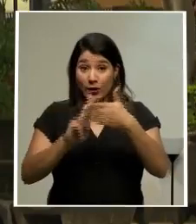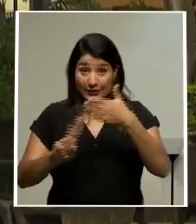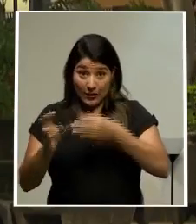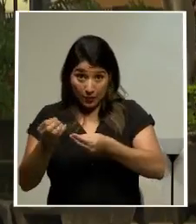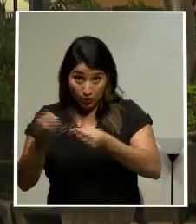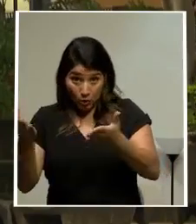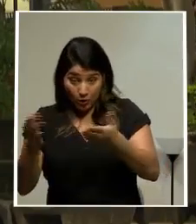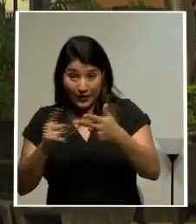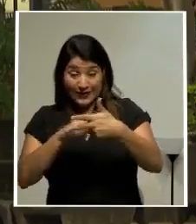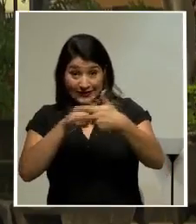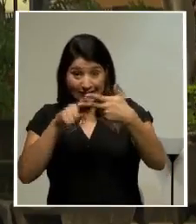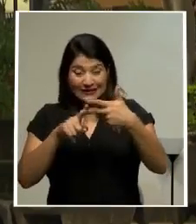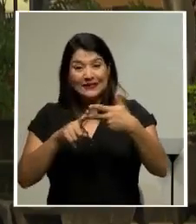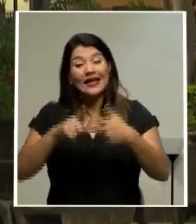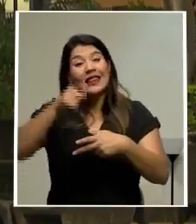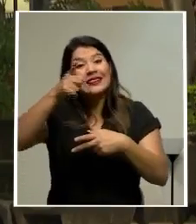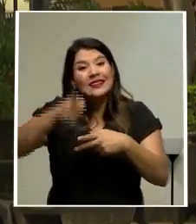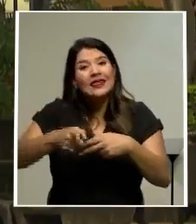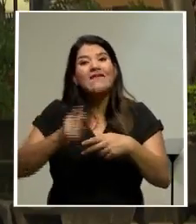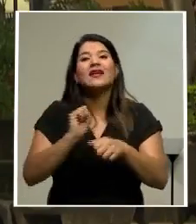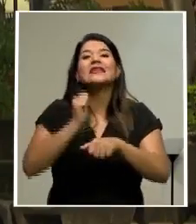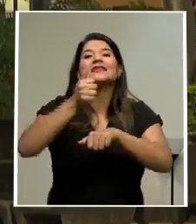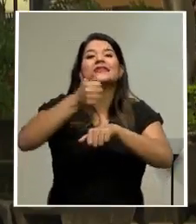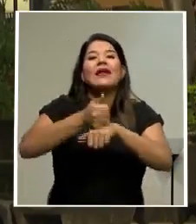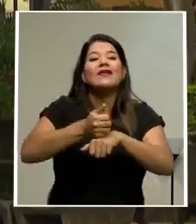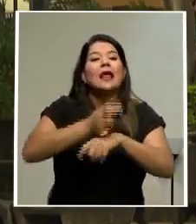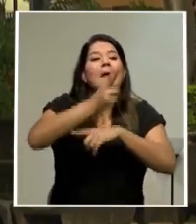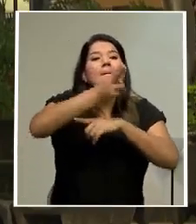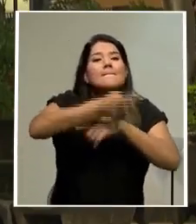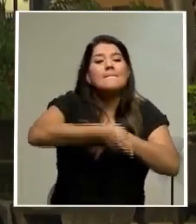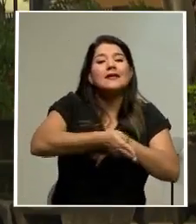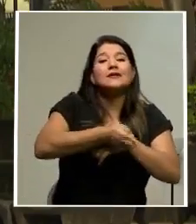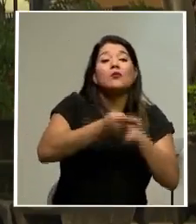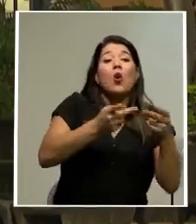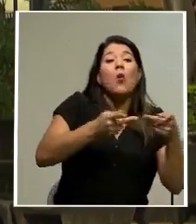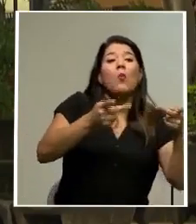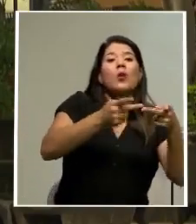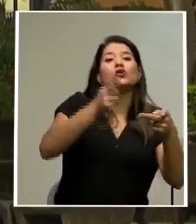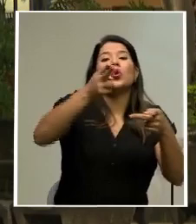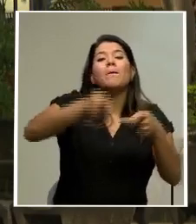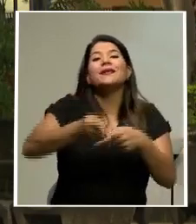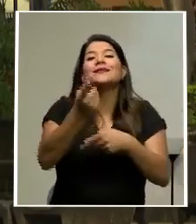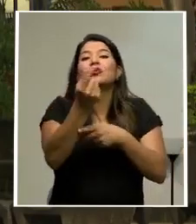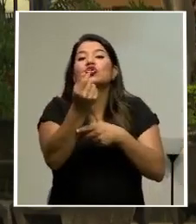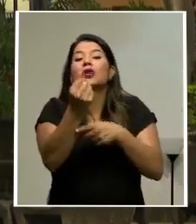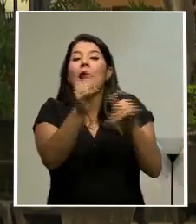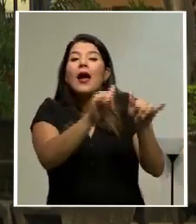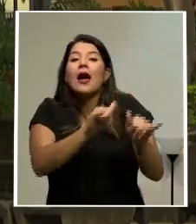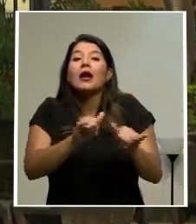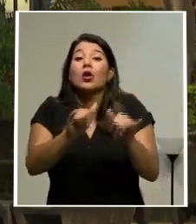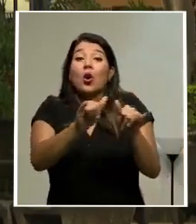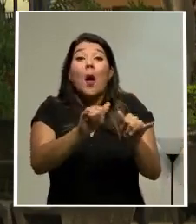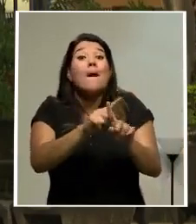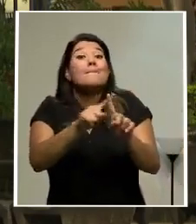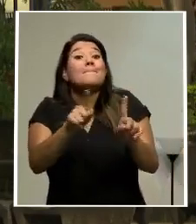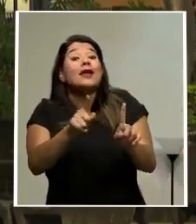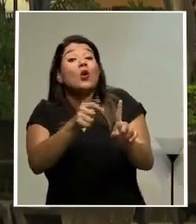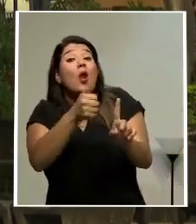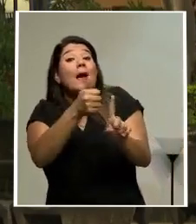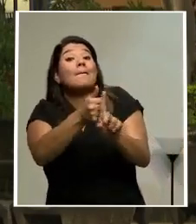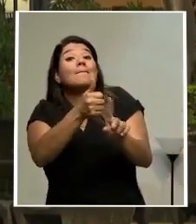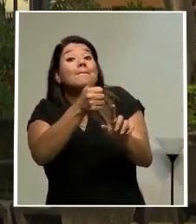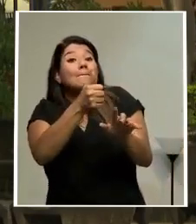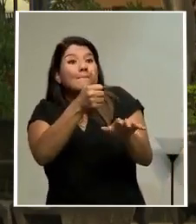tendrán que hacer un salario único, un salario global. Eso sí, ellos son quienes van a establecer las reglas